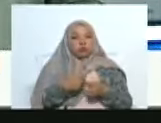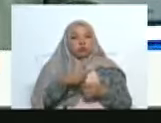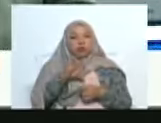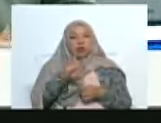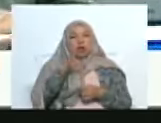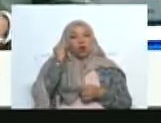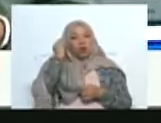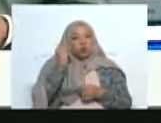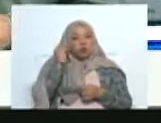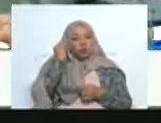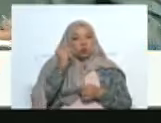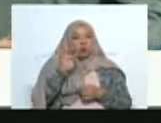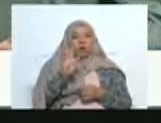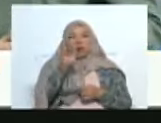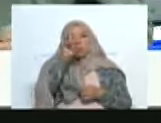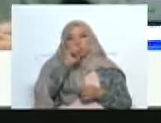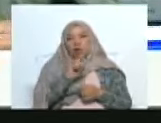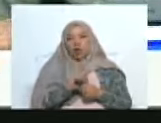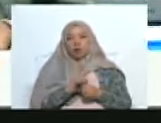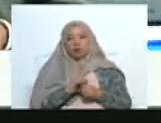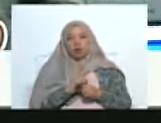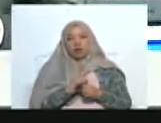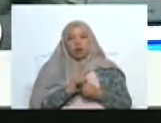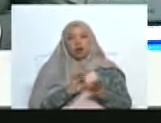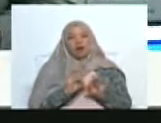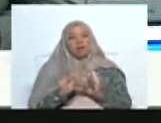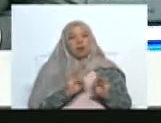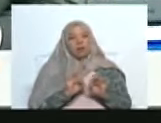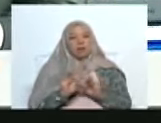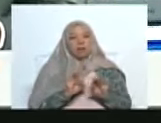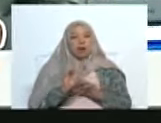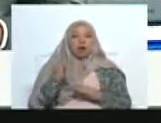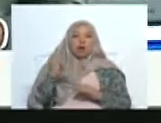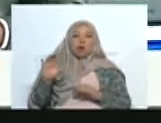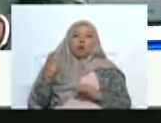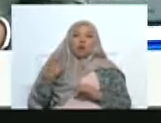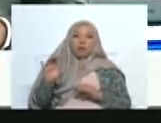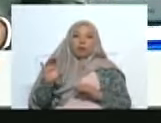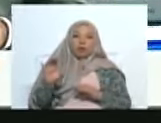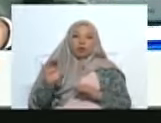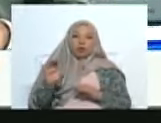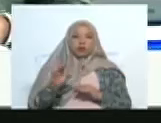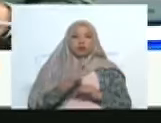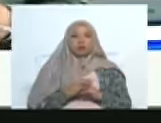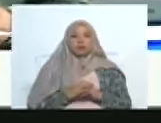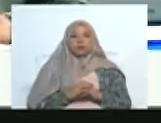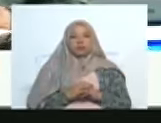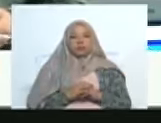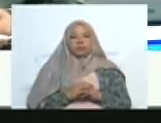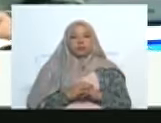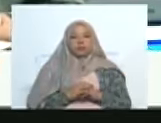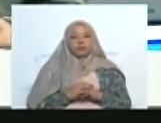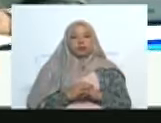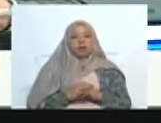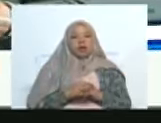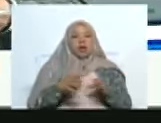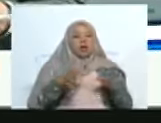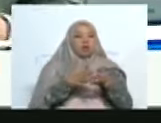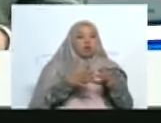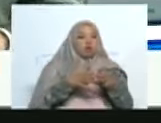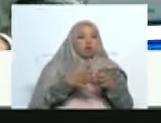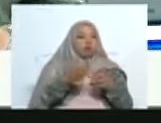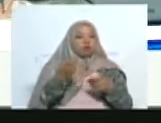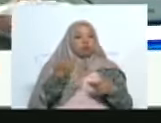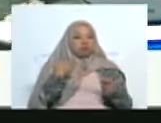del año pasado, las cuatro de este año, preparadas desde Colombia por la base secreta de la